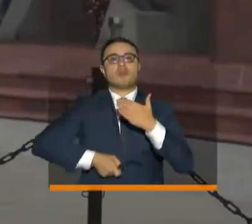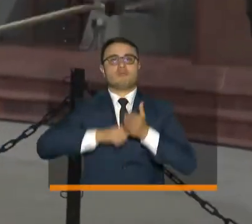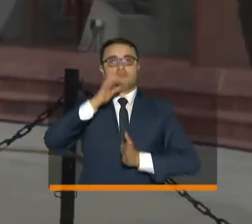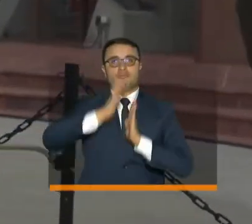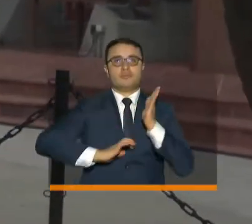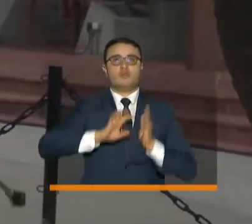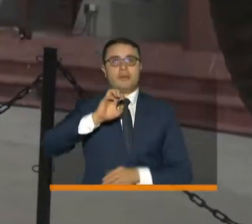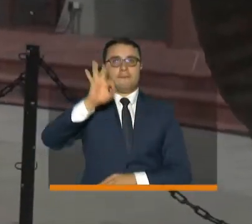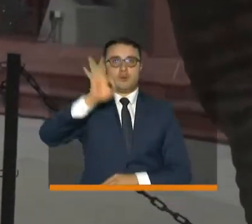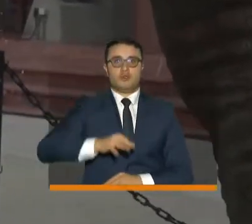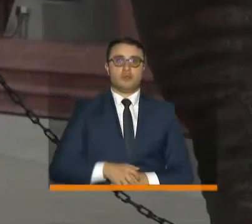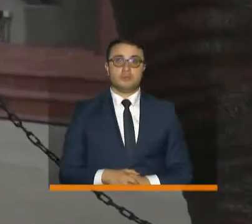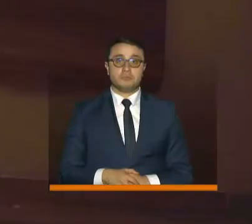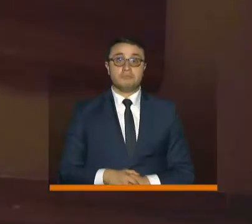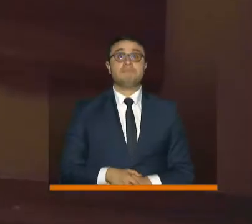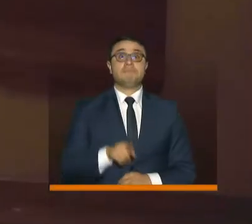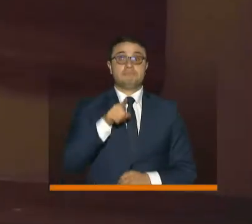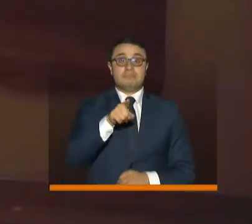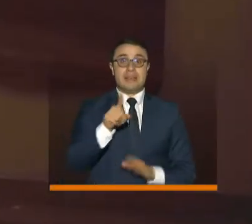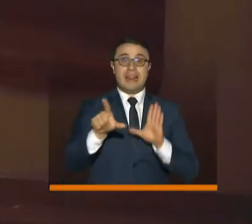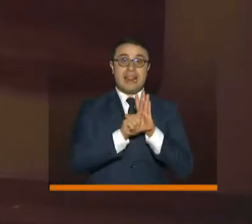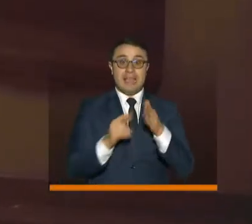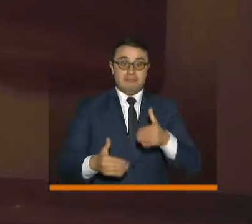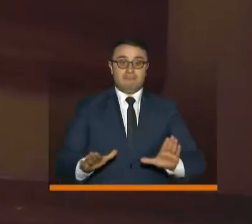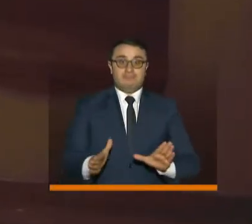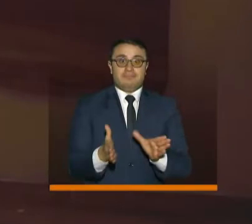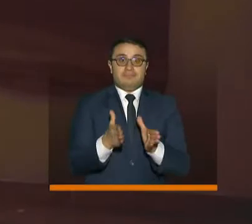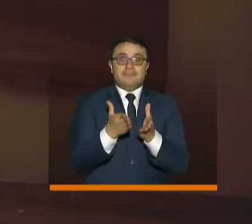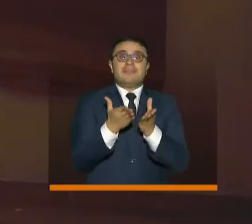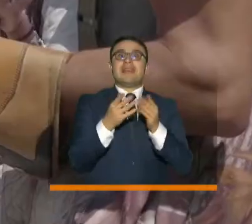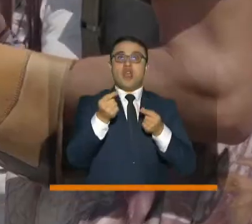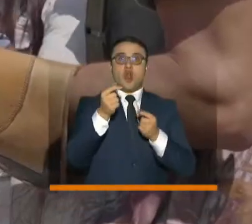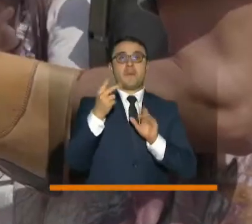acuerdo a la Ley de Crecimiento Económico 2010 de 2019.